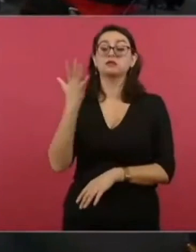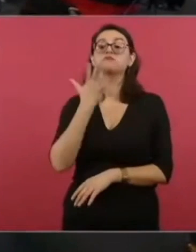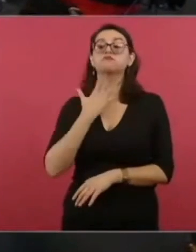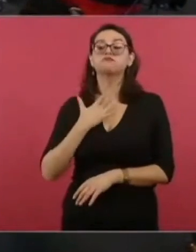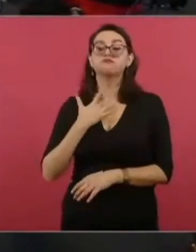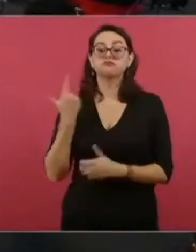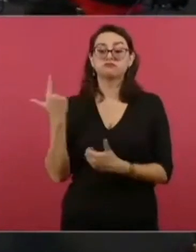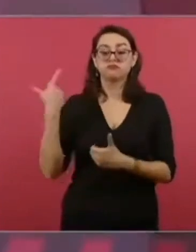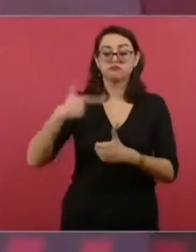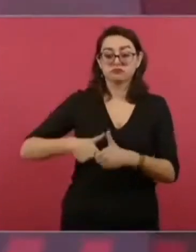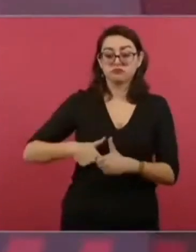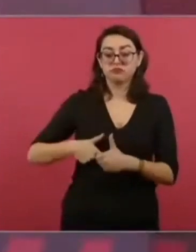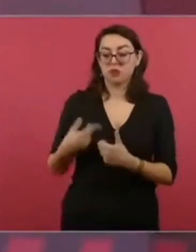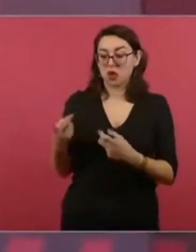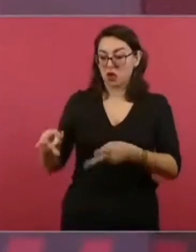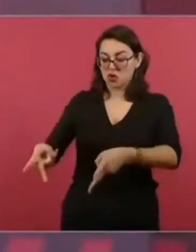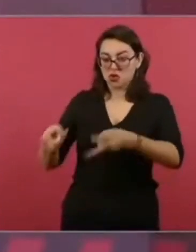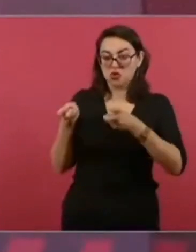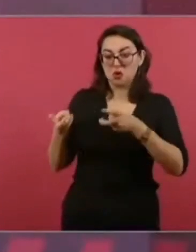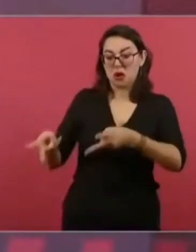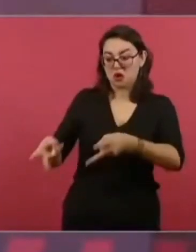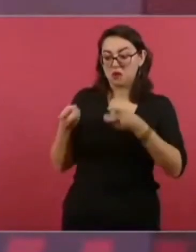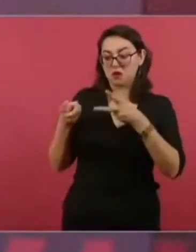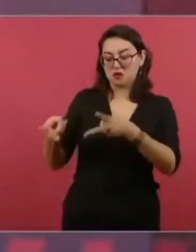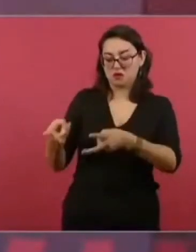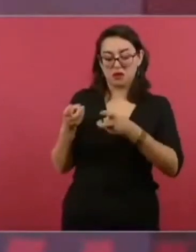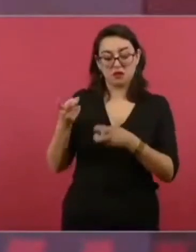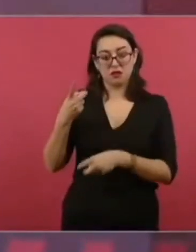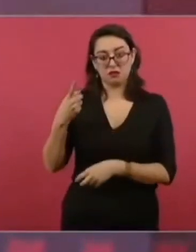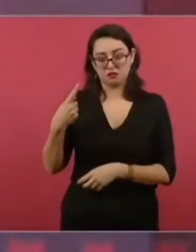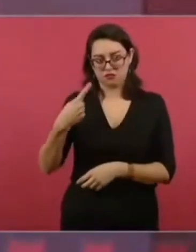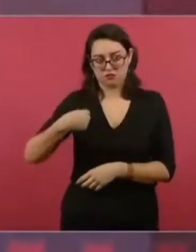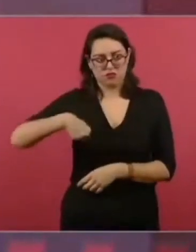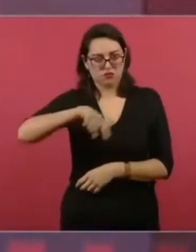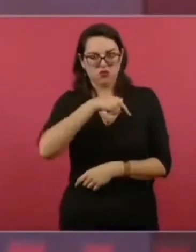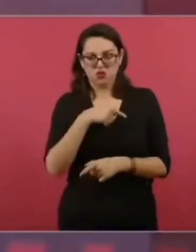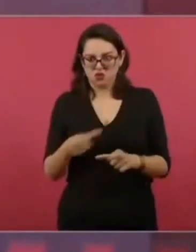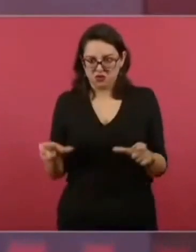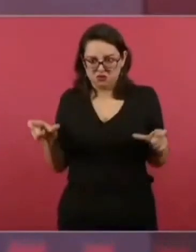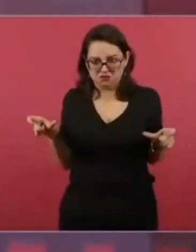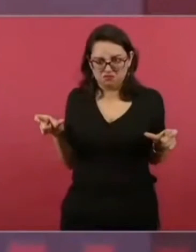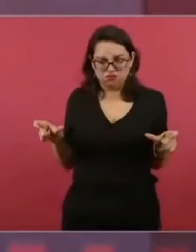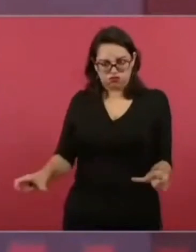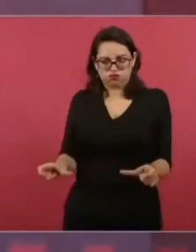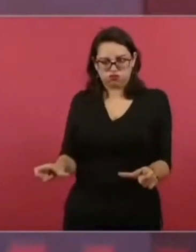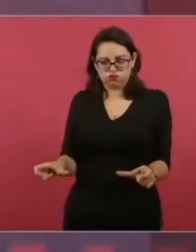hubo presiones fuertes, incluso sabotaje,